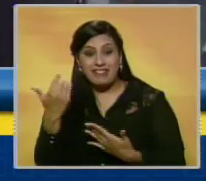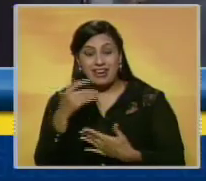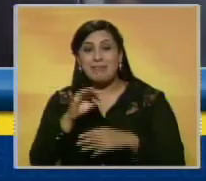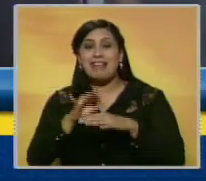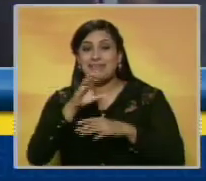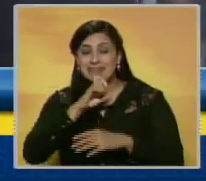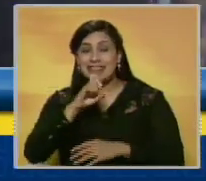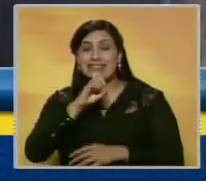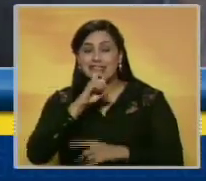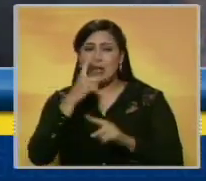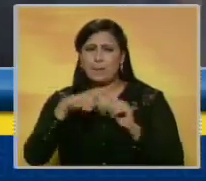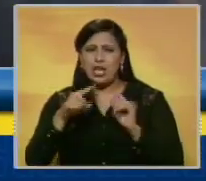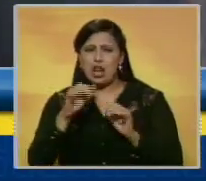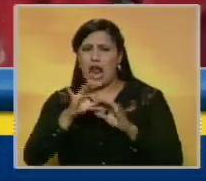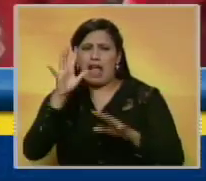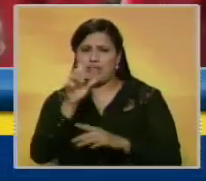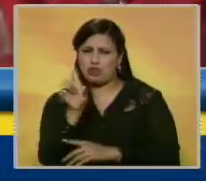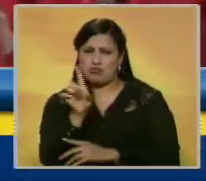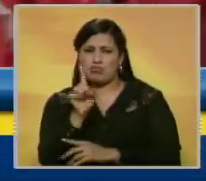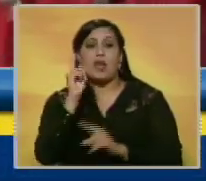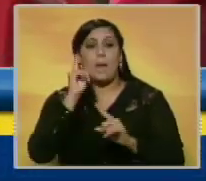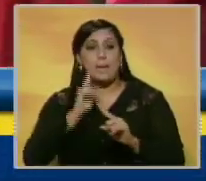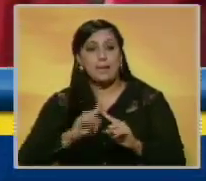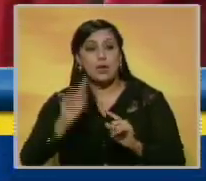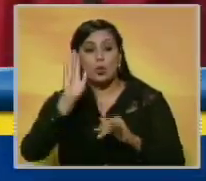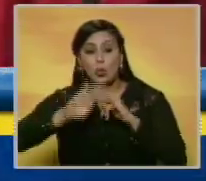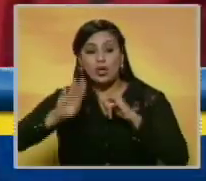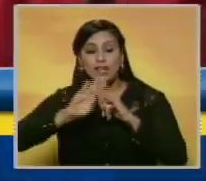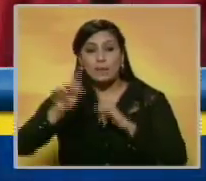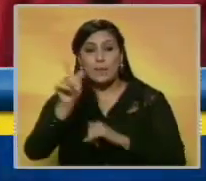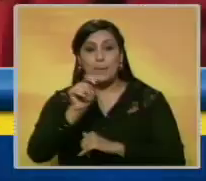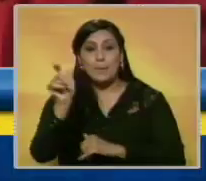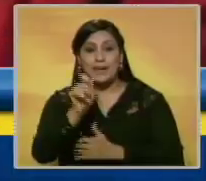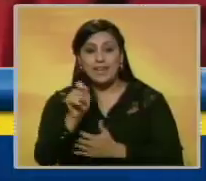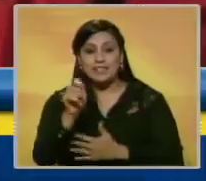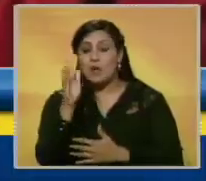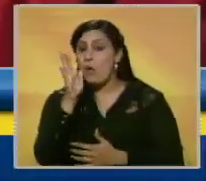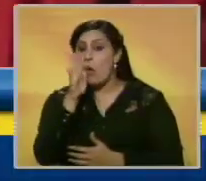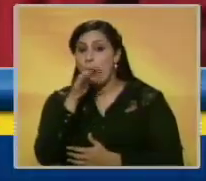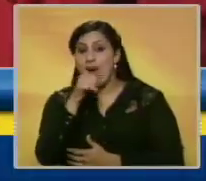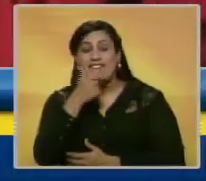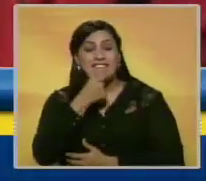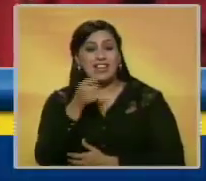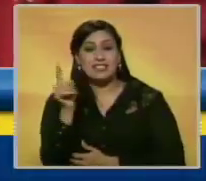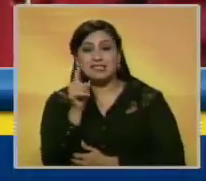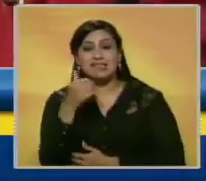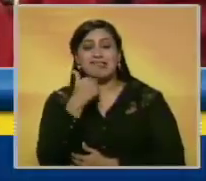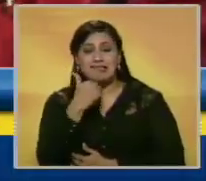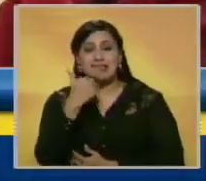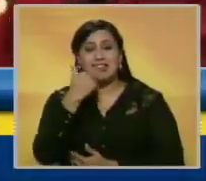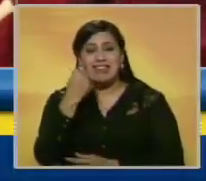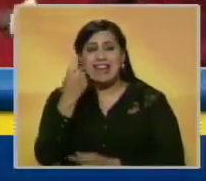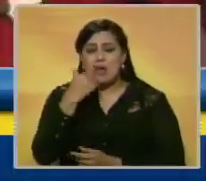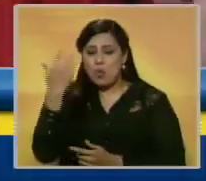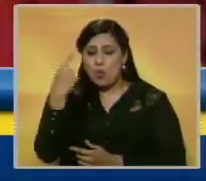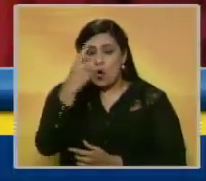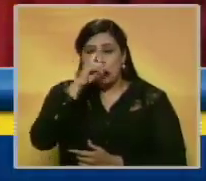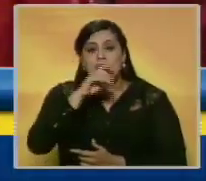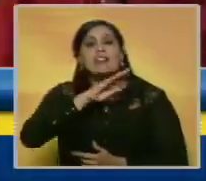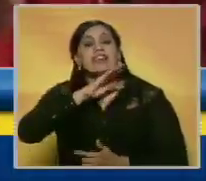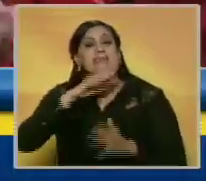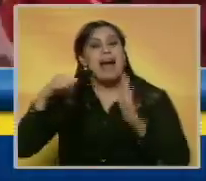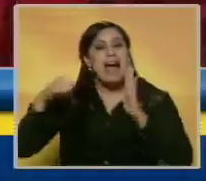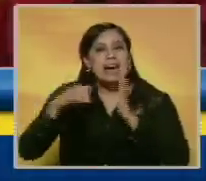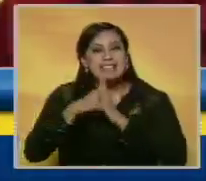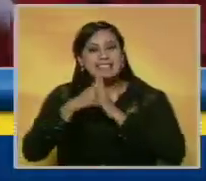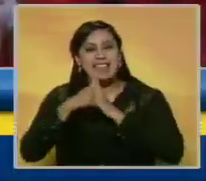es difícil, pero no crítico. Los últimos meses de la duquesa de Alba no han sido fáciles. Hace algo más de un año sufrió un